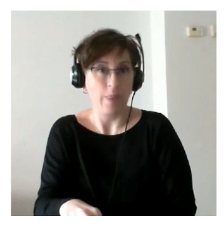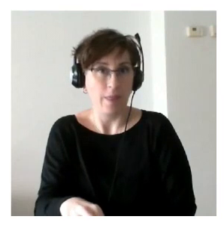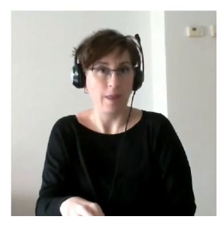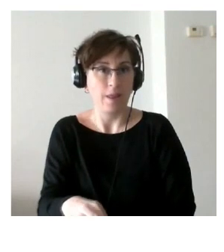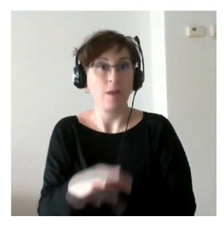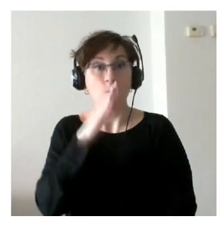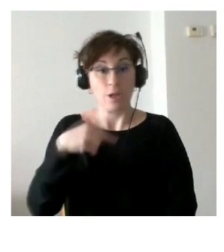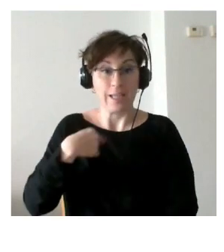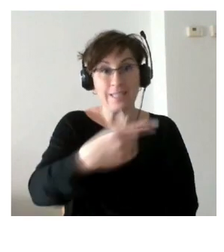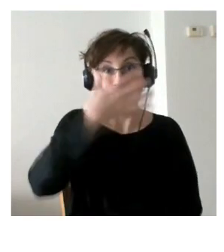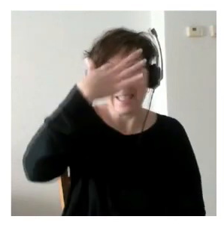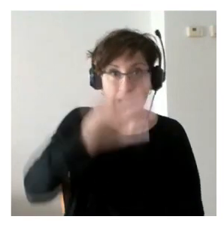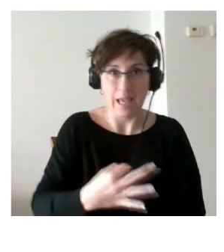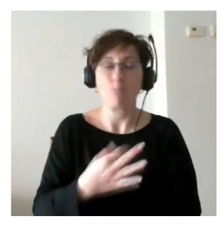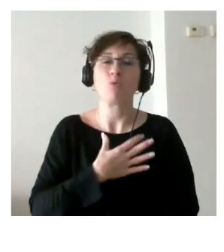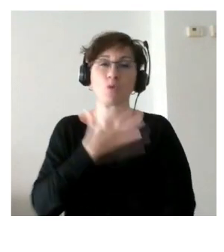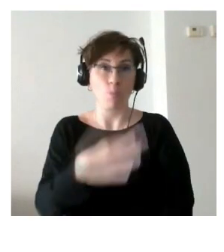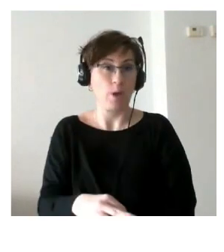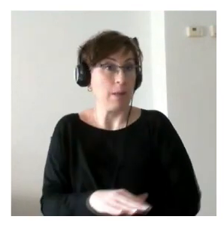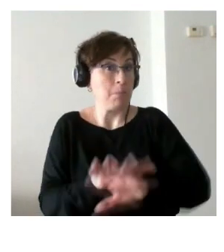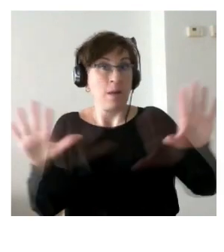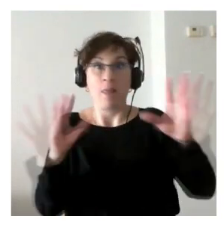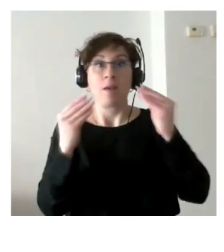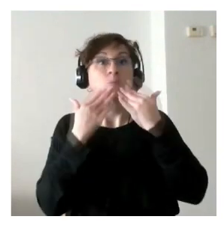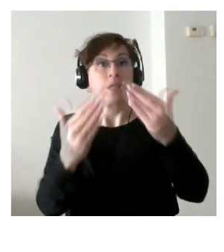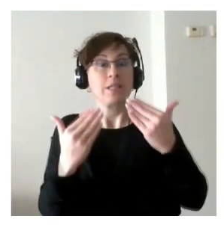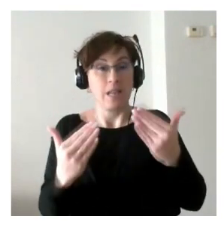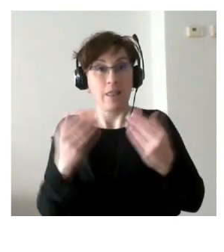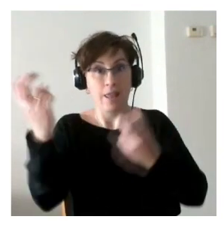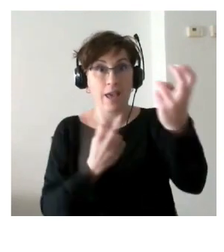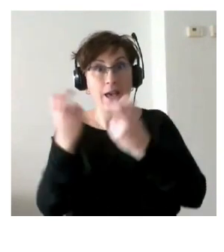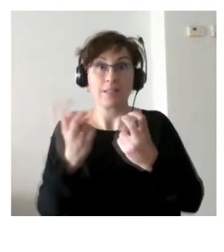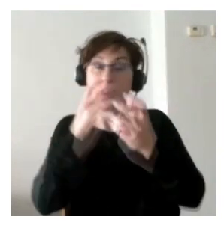creemos en ellas pueden ¿no? Pues nada muchas gracias por estar aquí y si os parece pasamos a a tomar